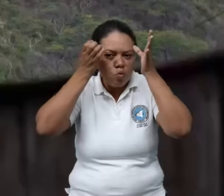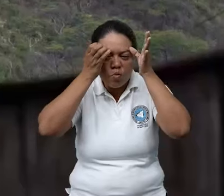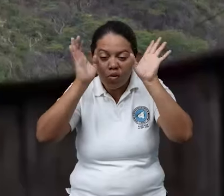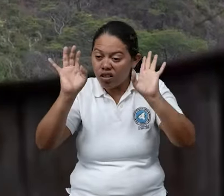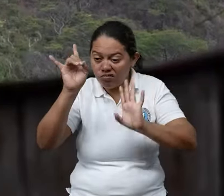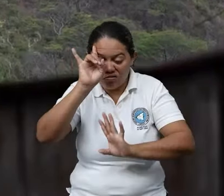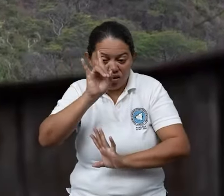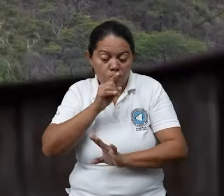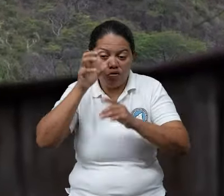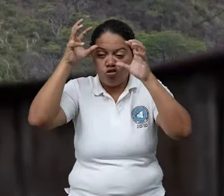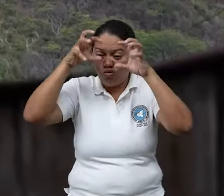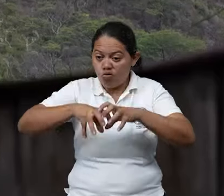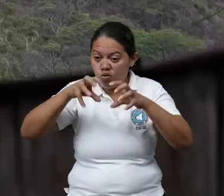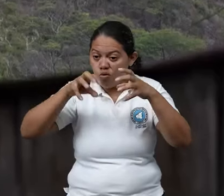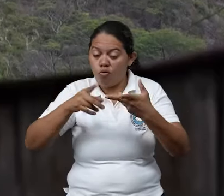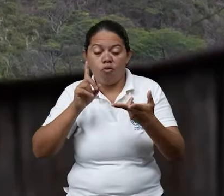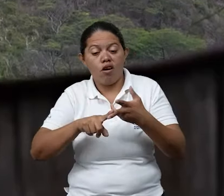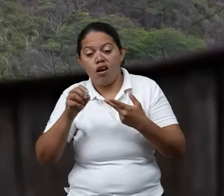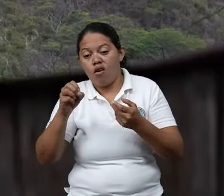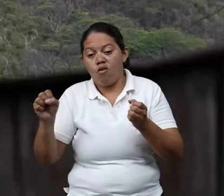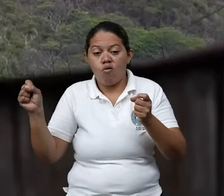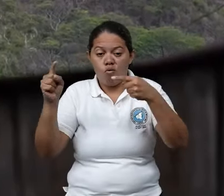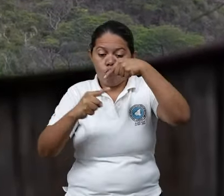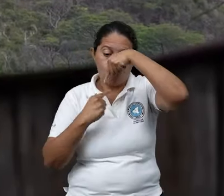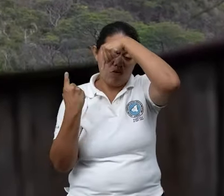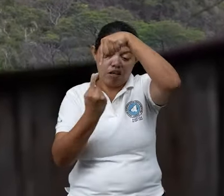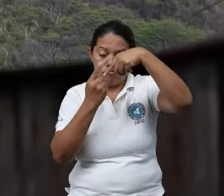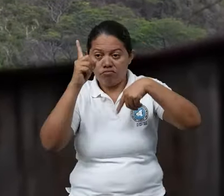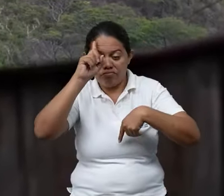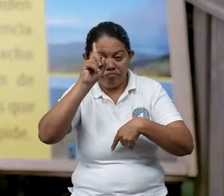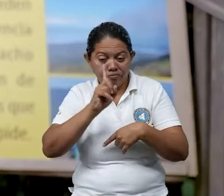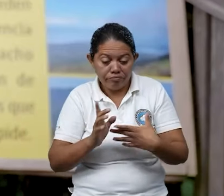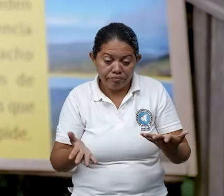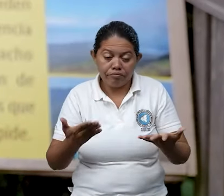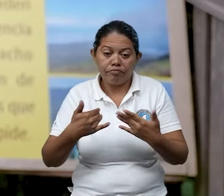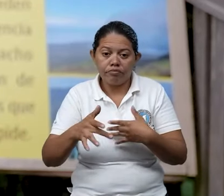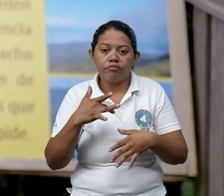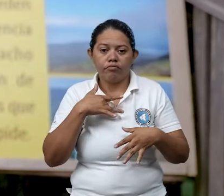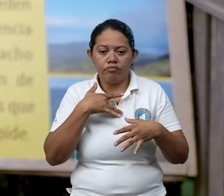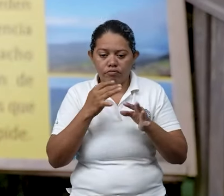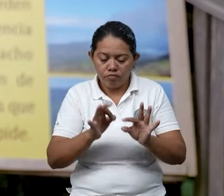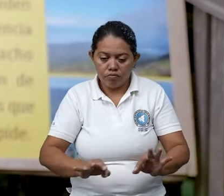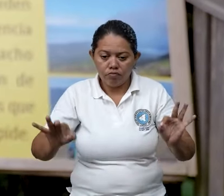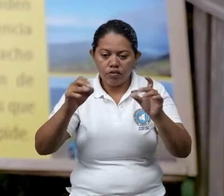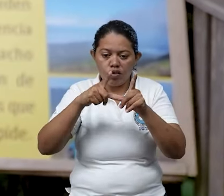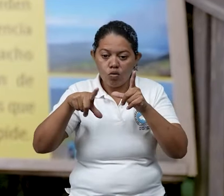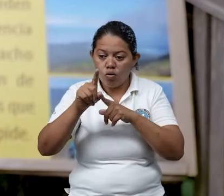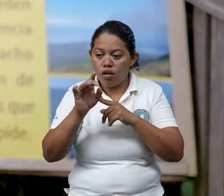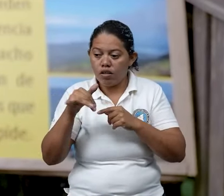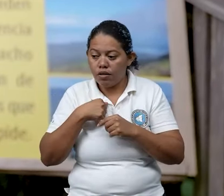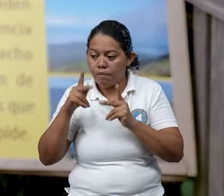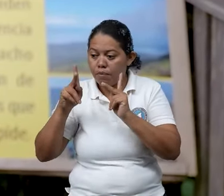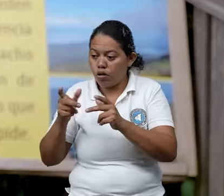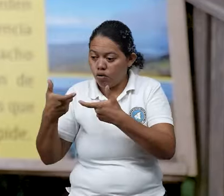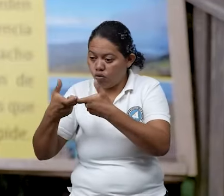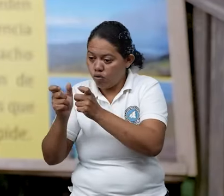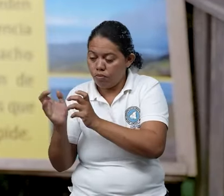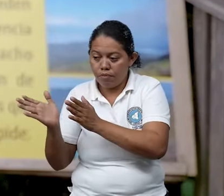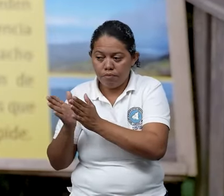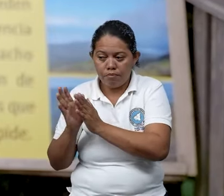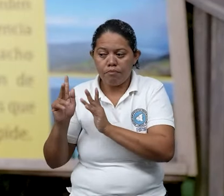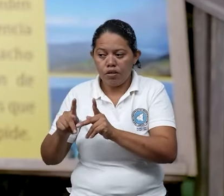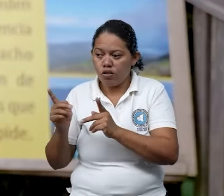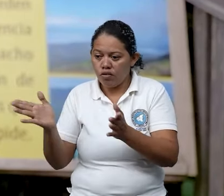evento de invierno, huracanes. Si hay necesidad de evacuar a ciertas personas de